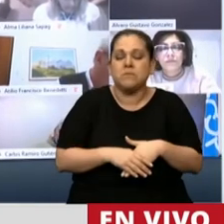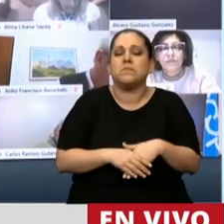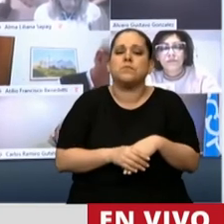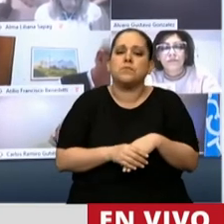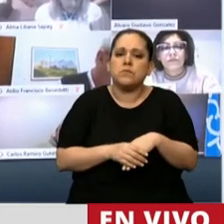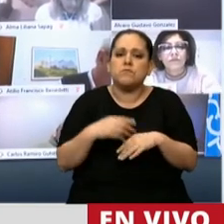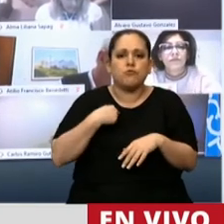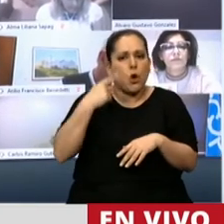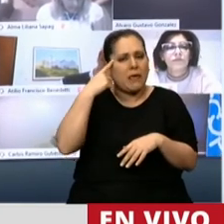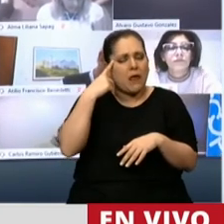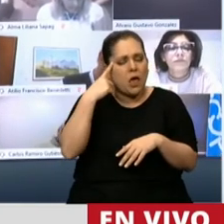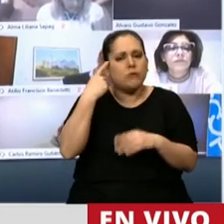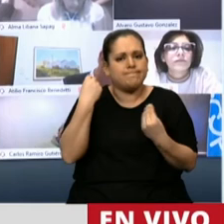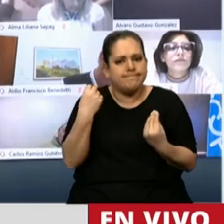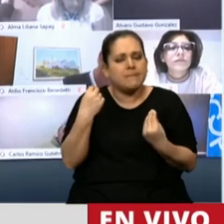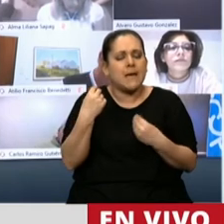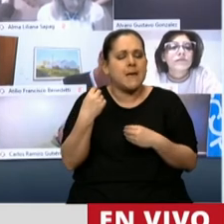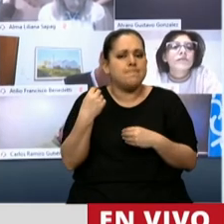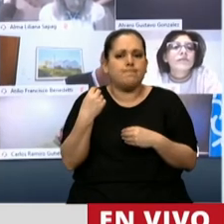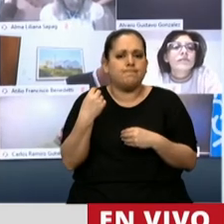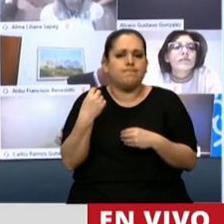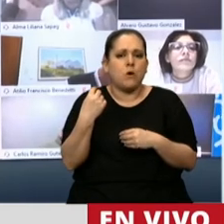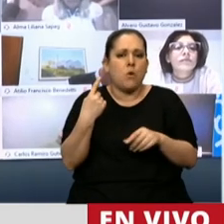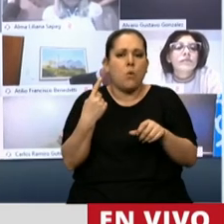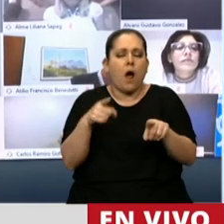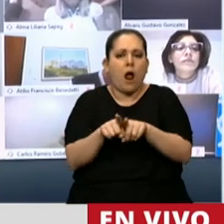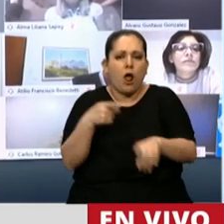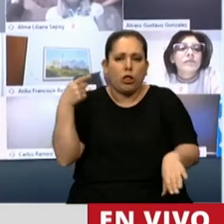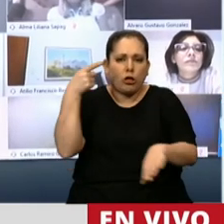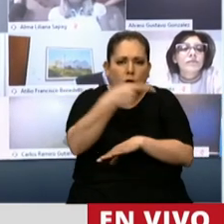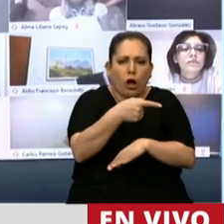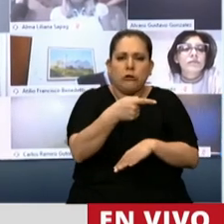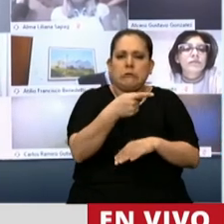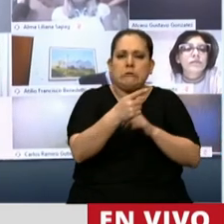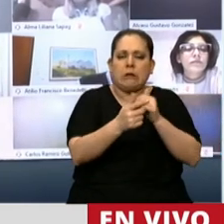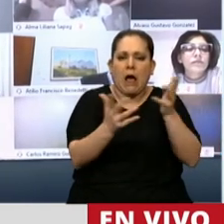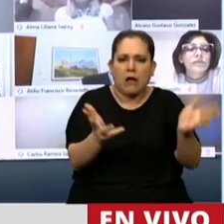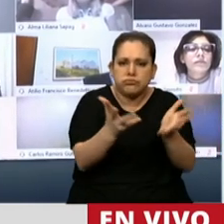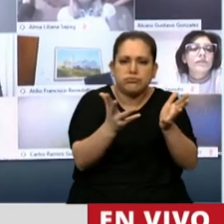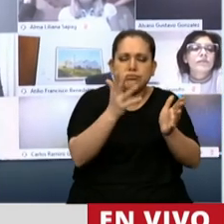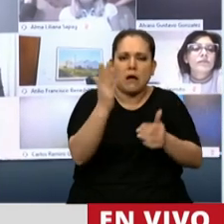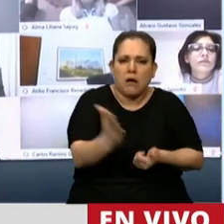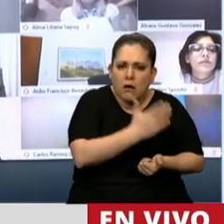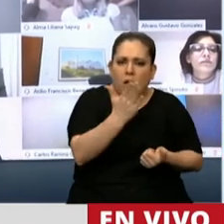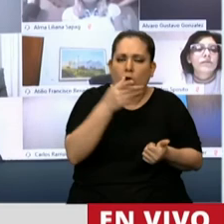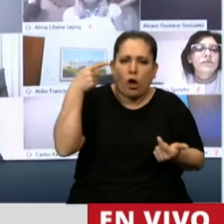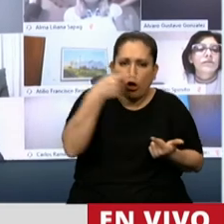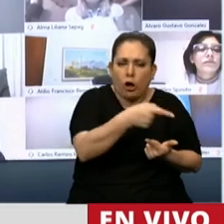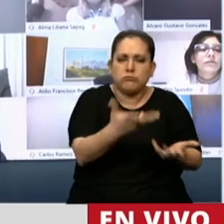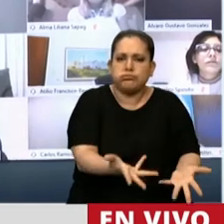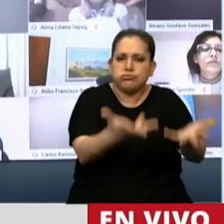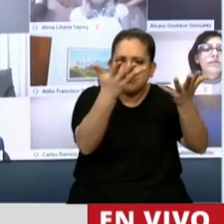que no hay que combatir el capital, no hay que combatir el desarrollo, no hay que combatir el